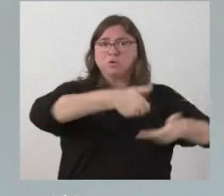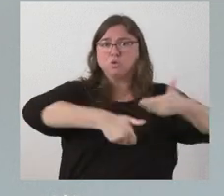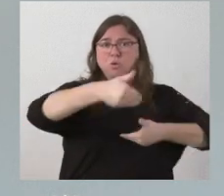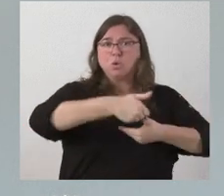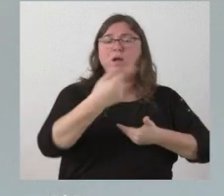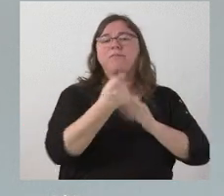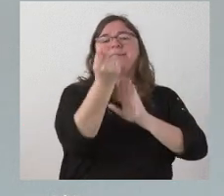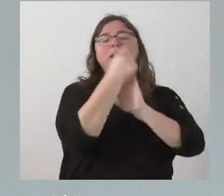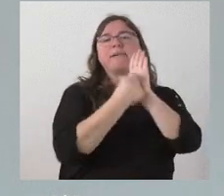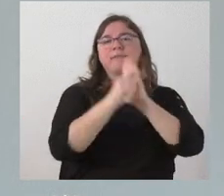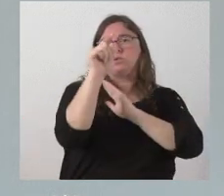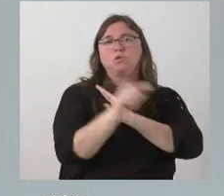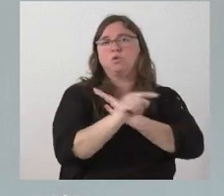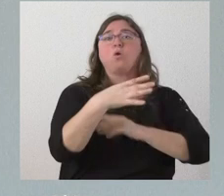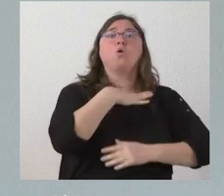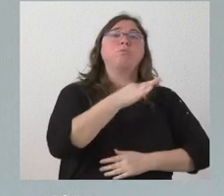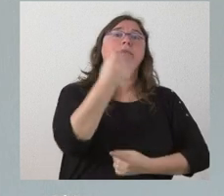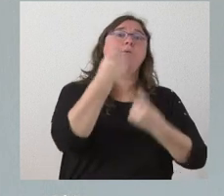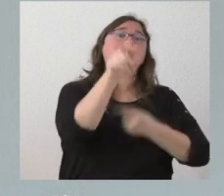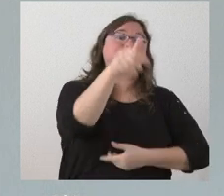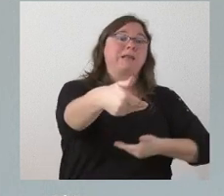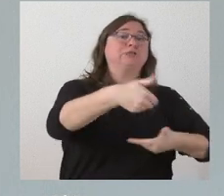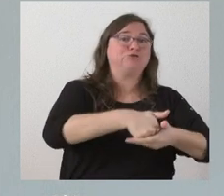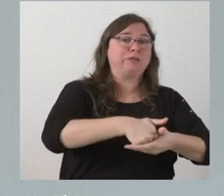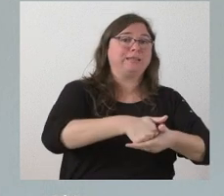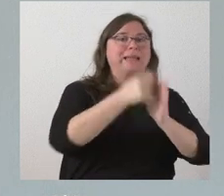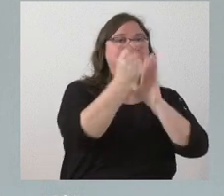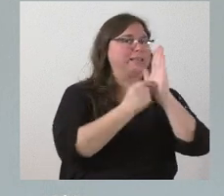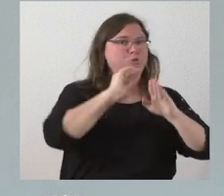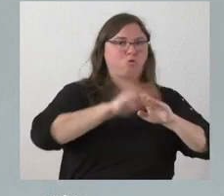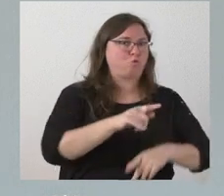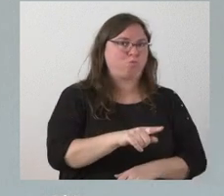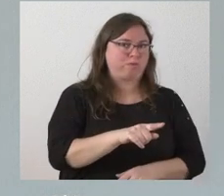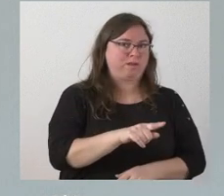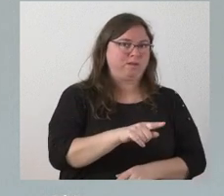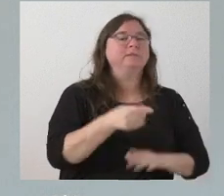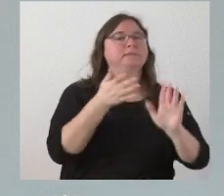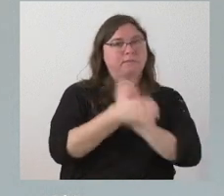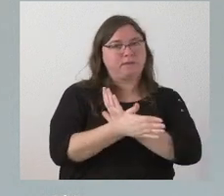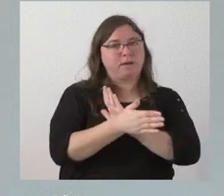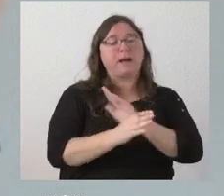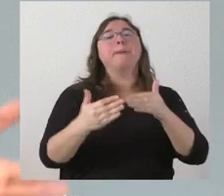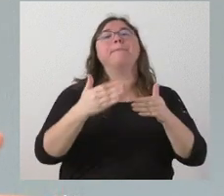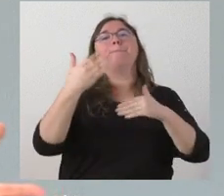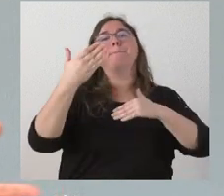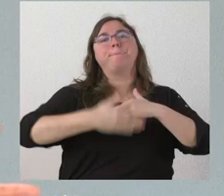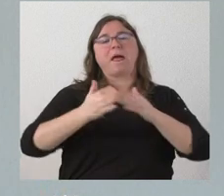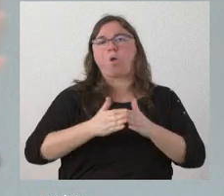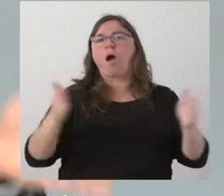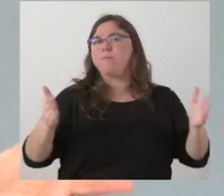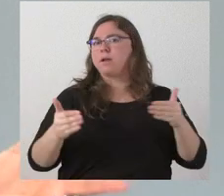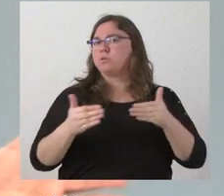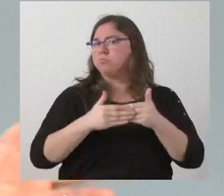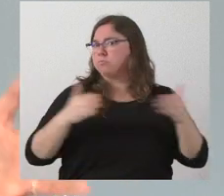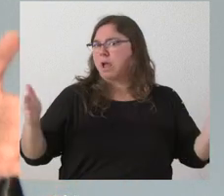cumplen los criterios porque puede haber personas que lo hayan solicitado que no cumplan los criterios y por tanto sigue abierto el plazo y el plazo además sigue abierto